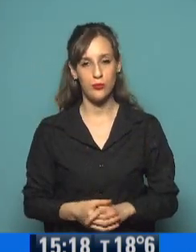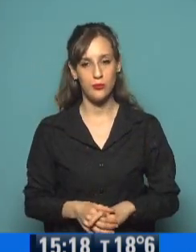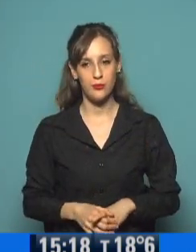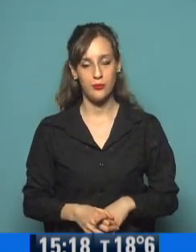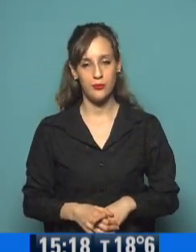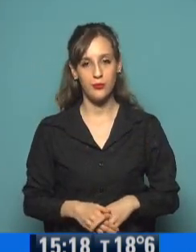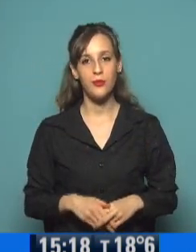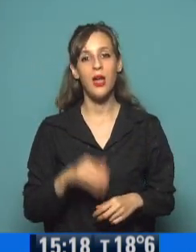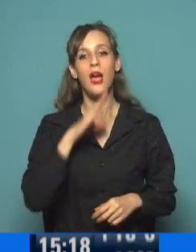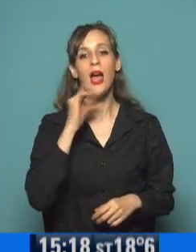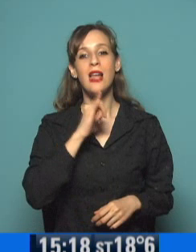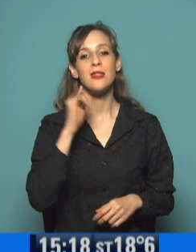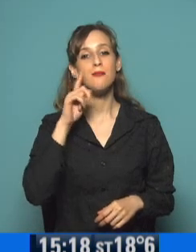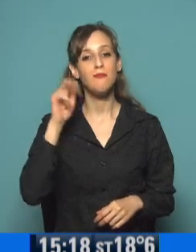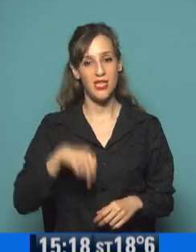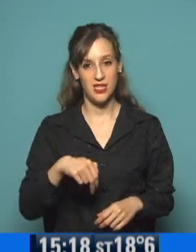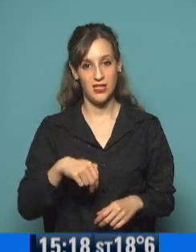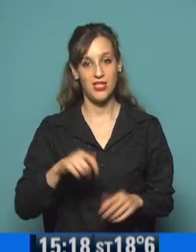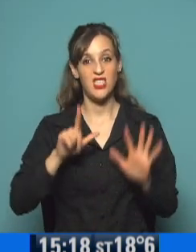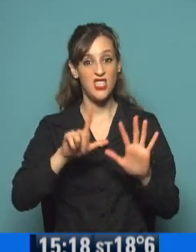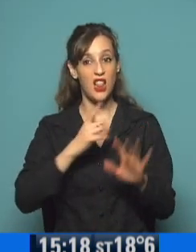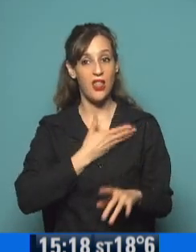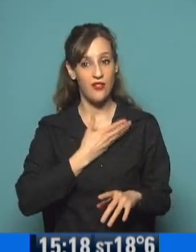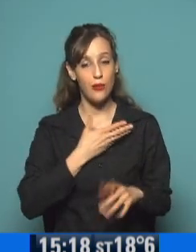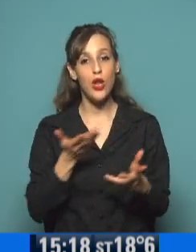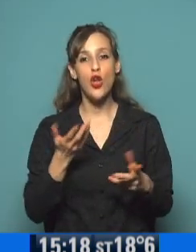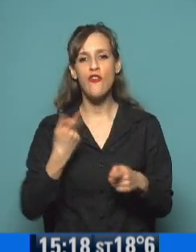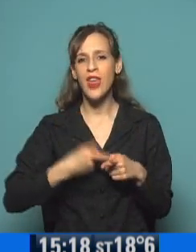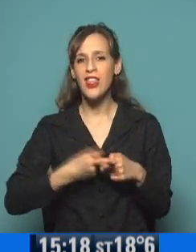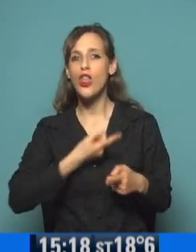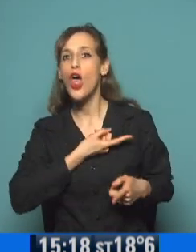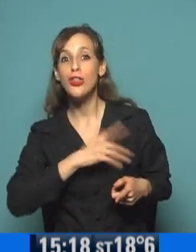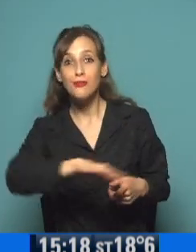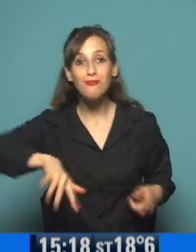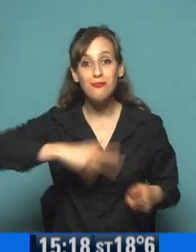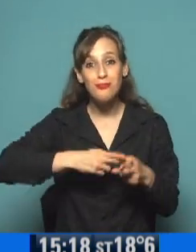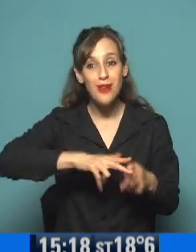¡Suscríbete al canal! En la plaza lo festejó, hermoso.